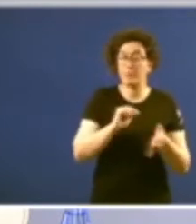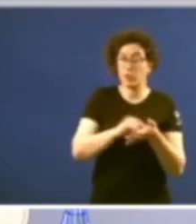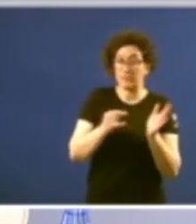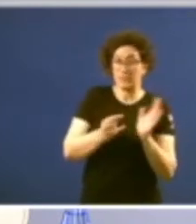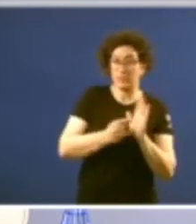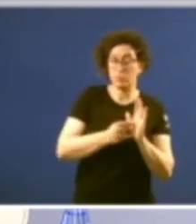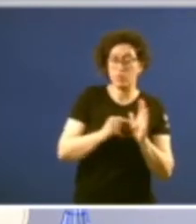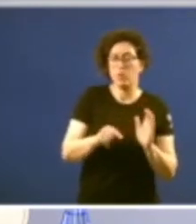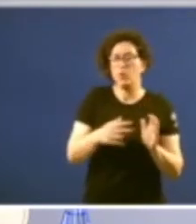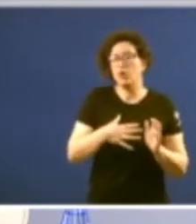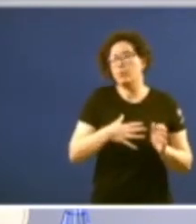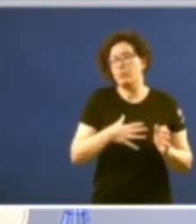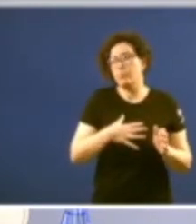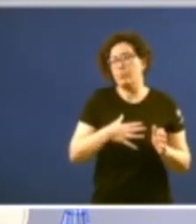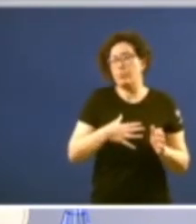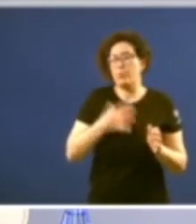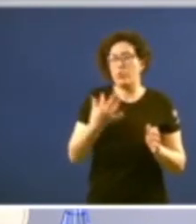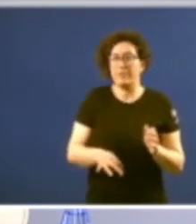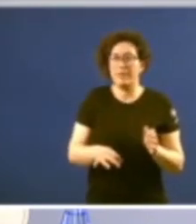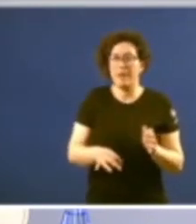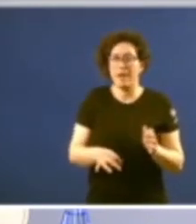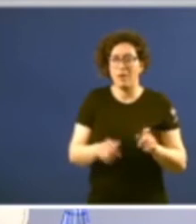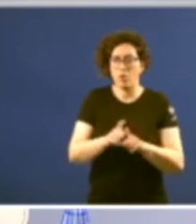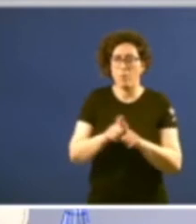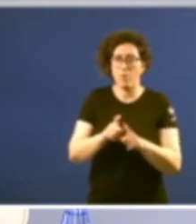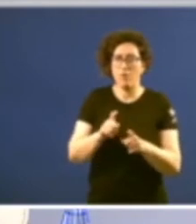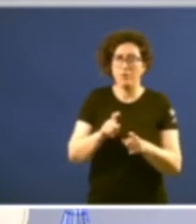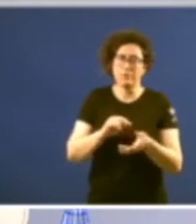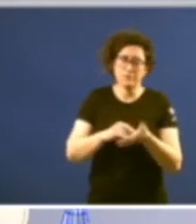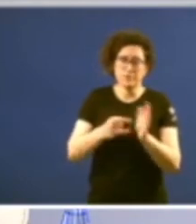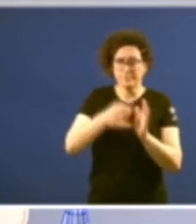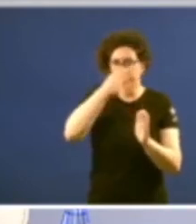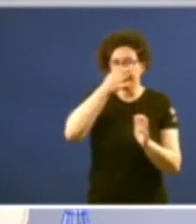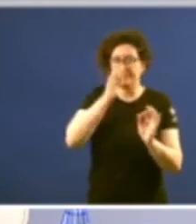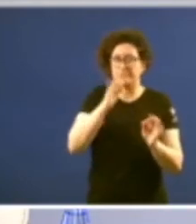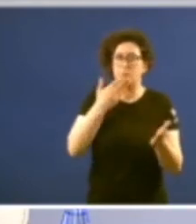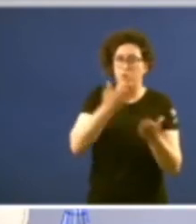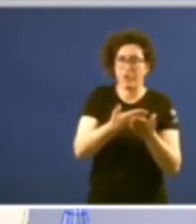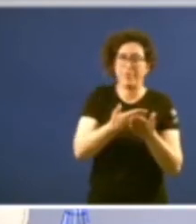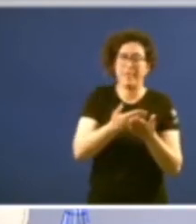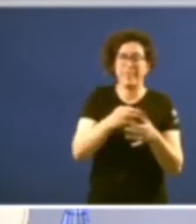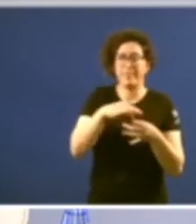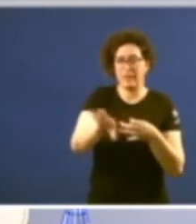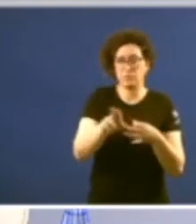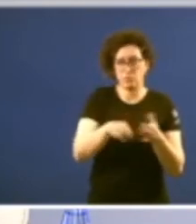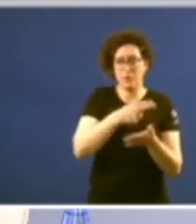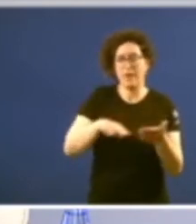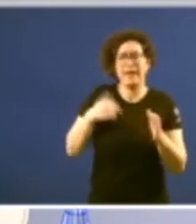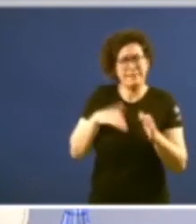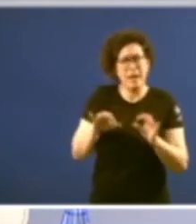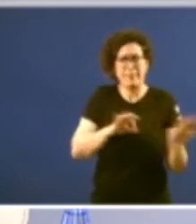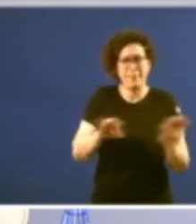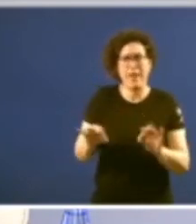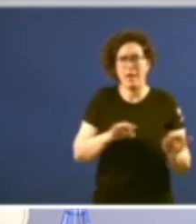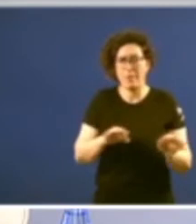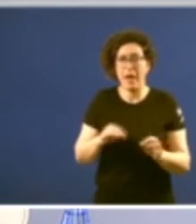podería como digo ser un remedio frente a unha posible moción de censura que xa se estaba asestando e